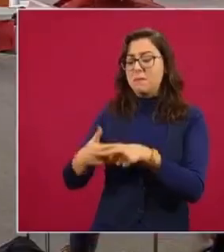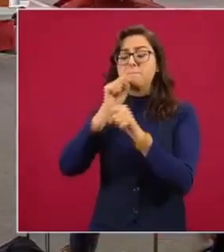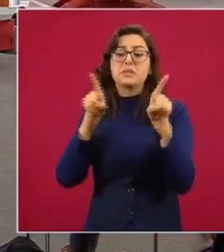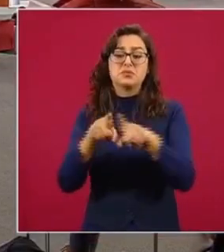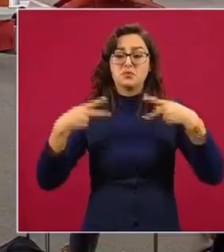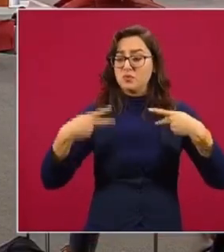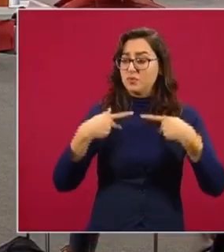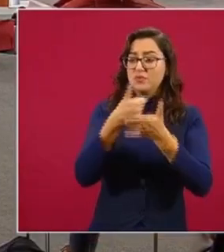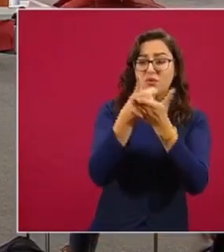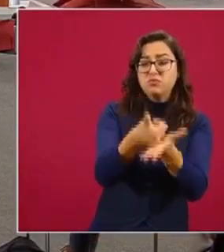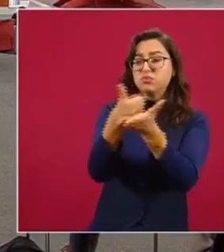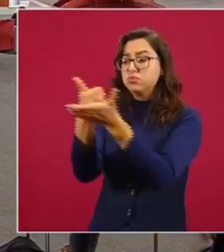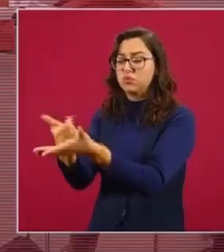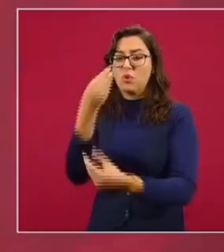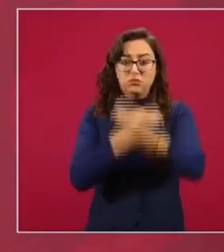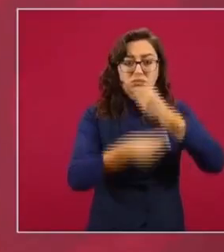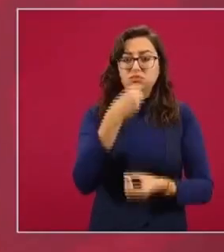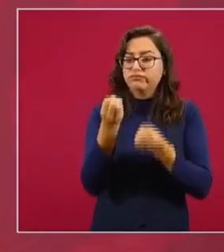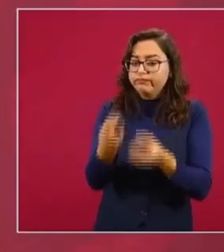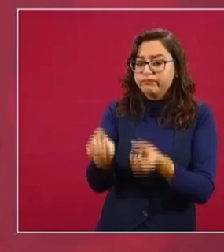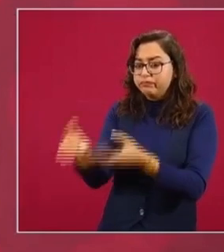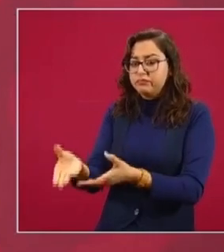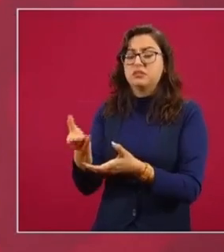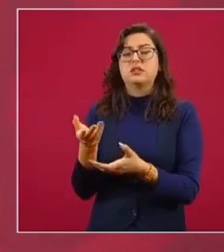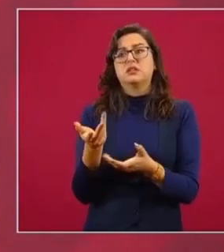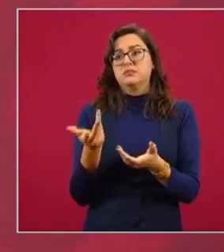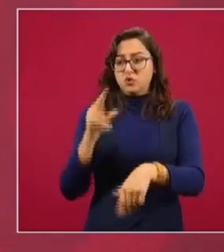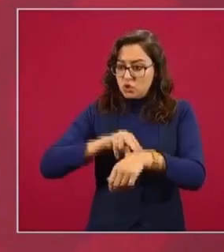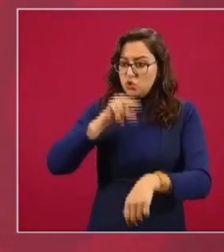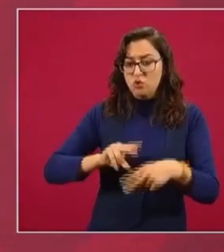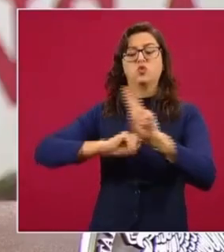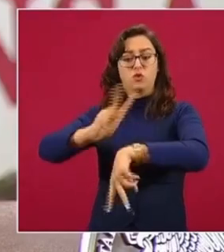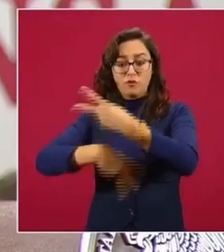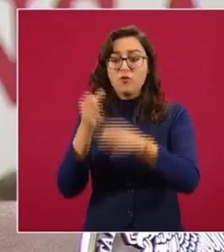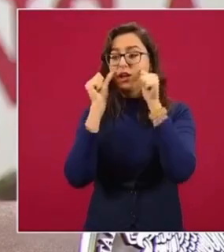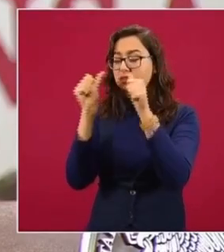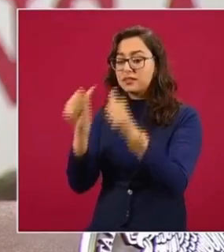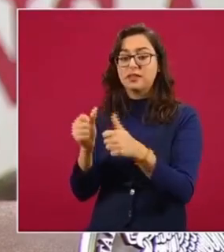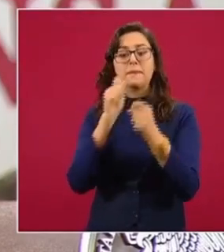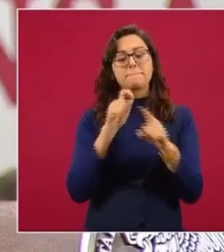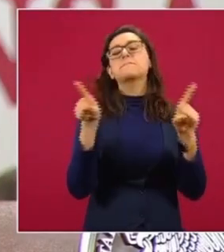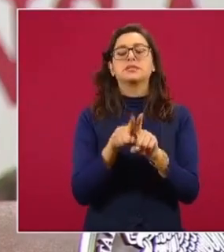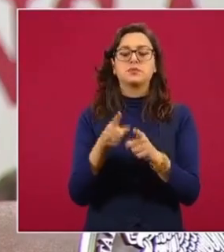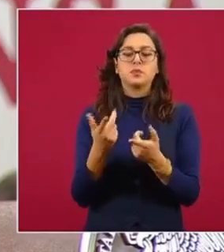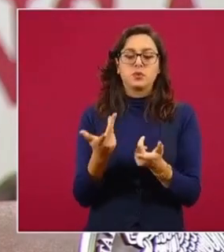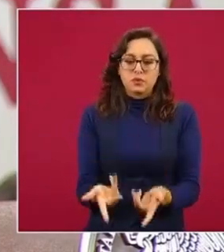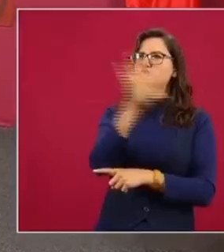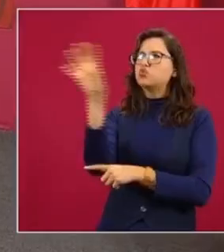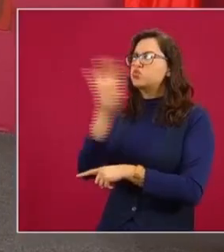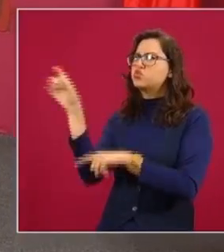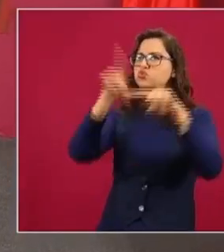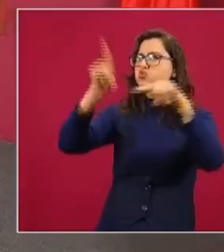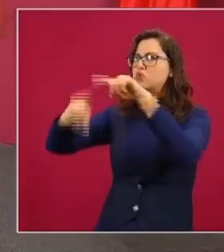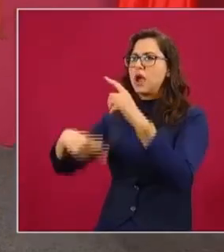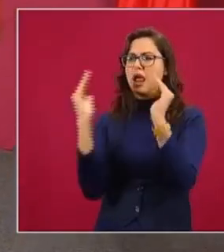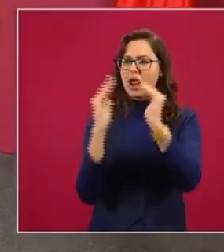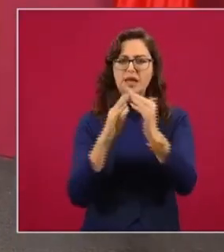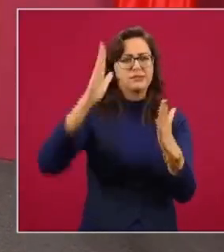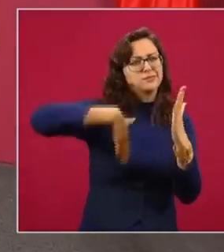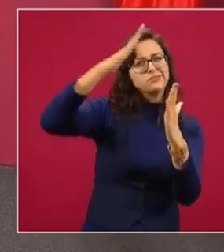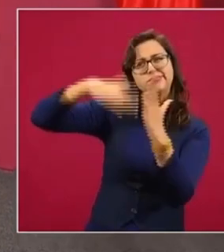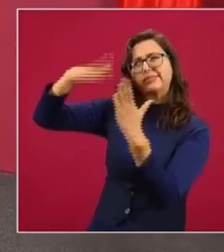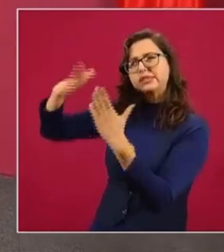población con alimentación, con brigadas médicas. Ahora se están entregando despensas. Luego viene